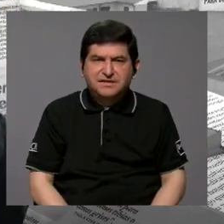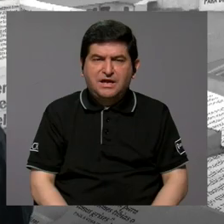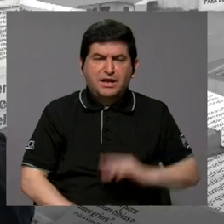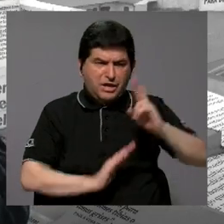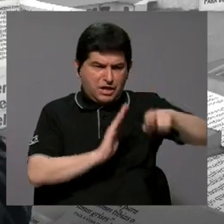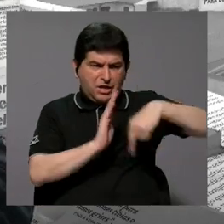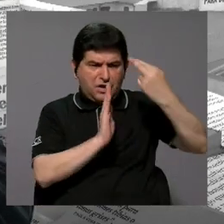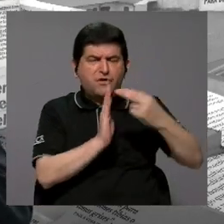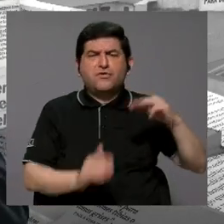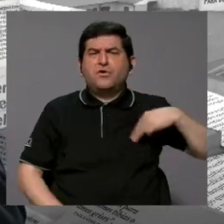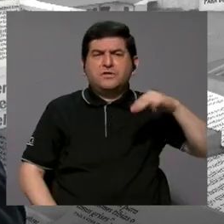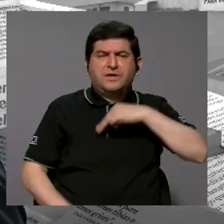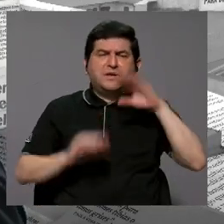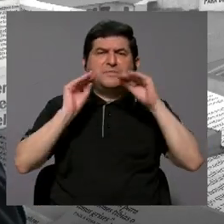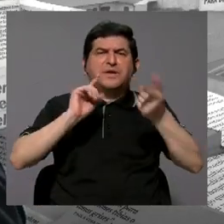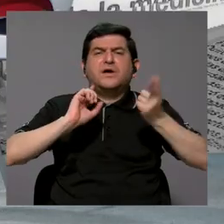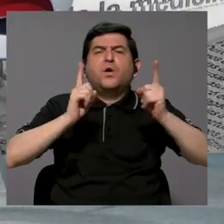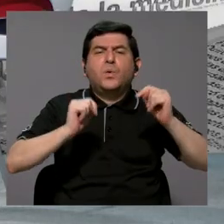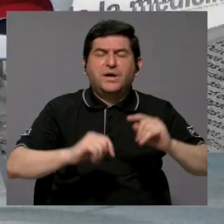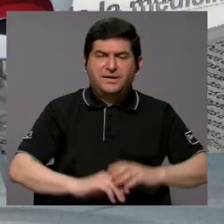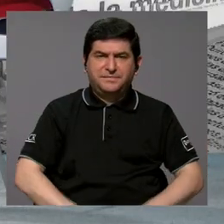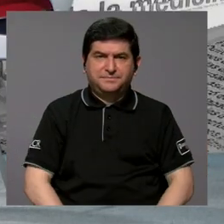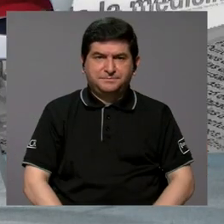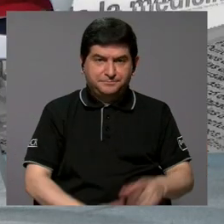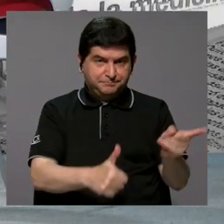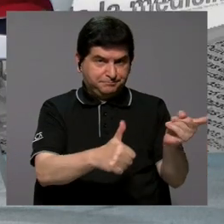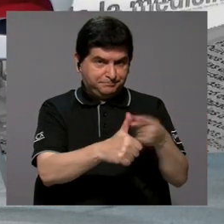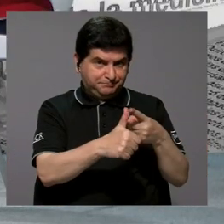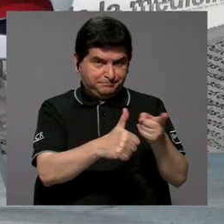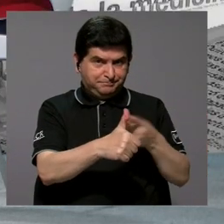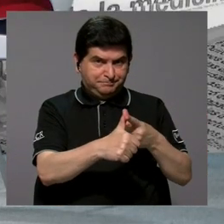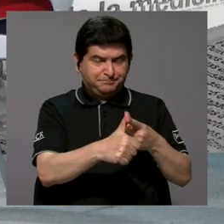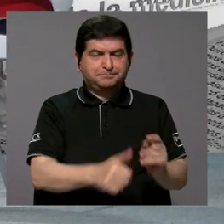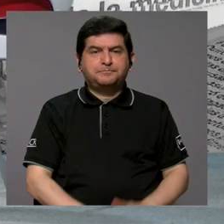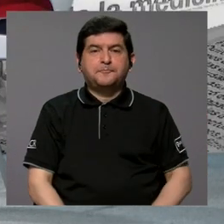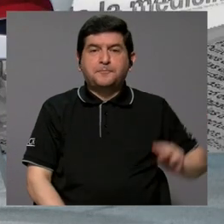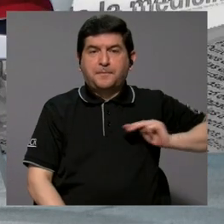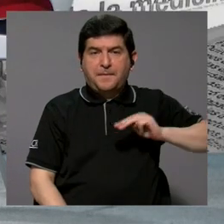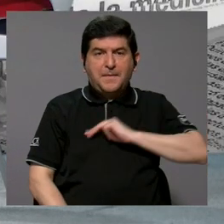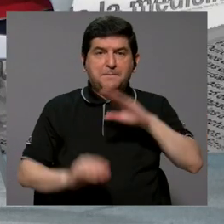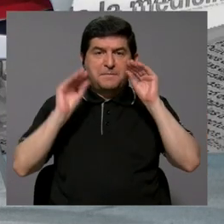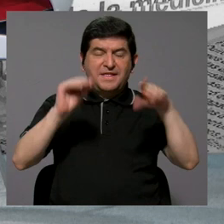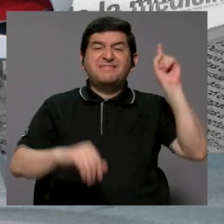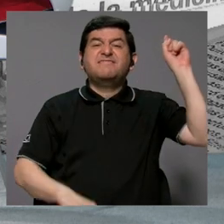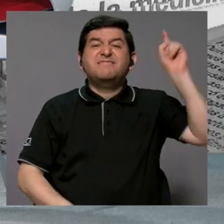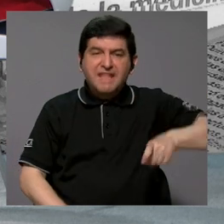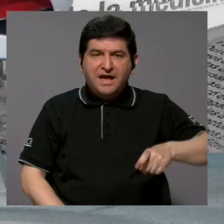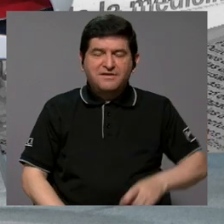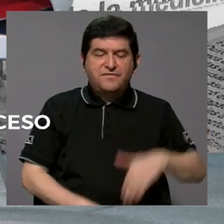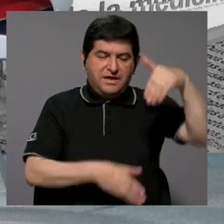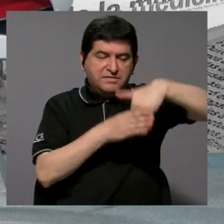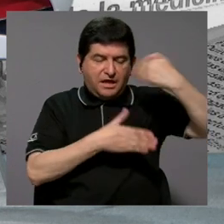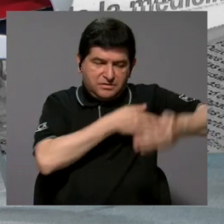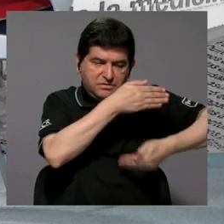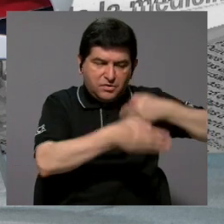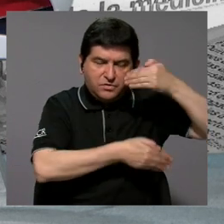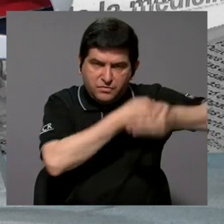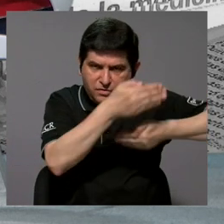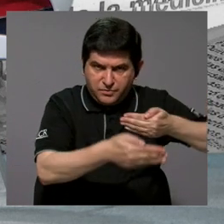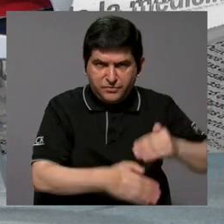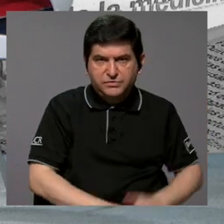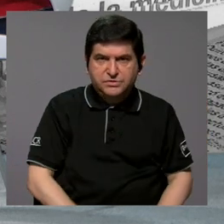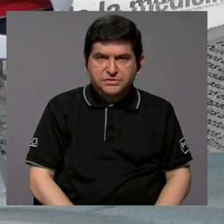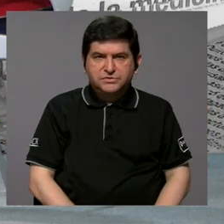debería ser el papel del Ministerio de Educación? Claro, bueno, primero que todo, el Ministerio de Educación tiene que estar en este proceso